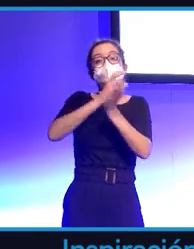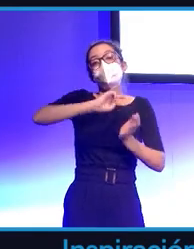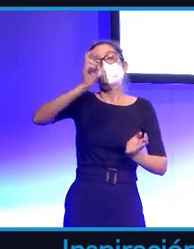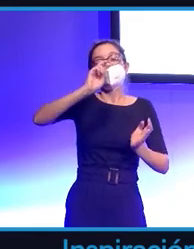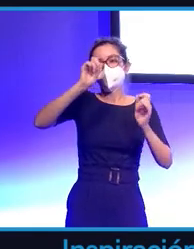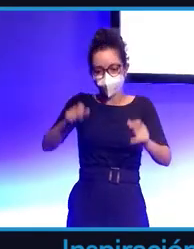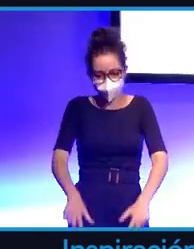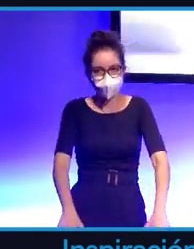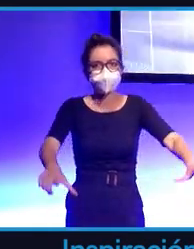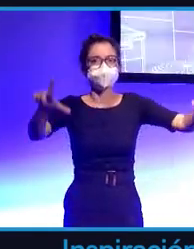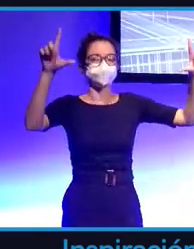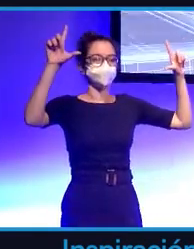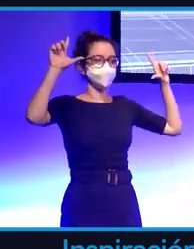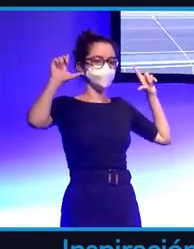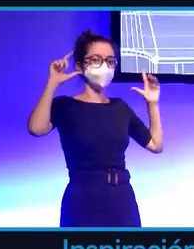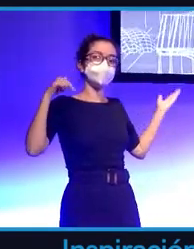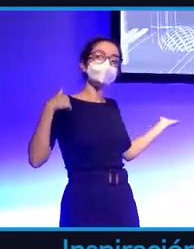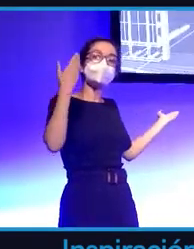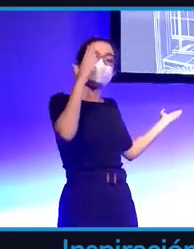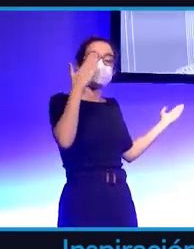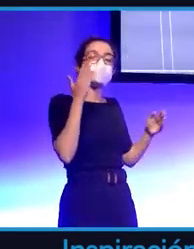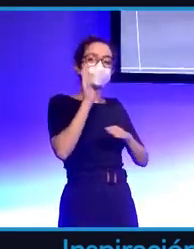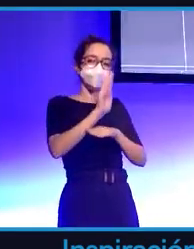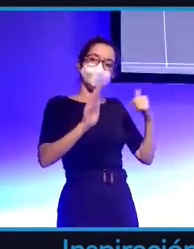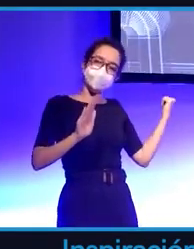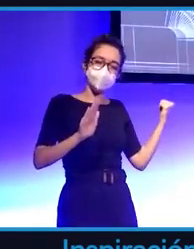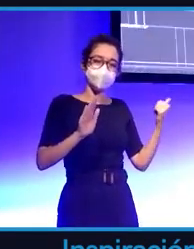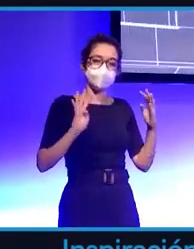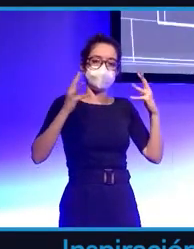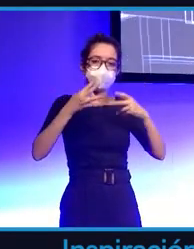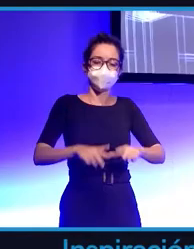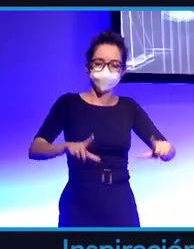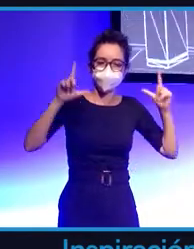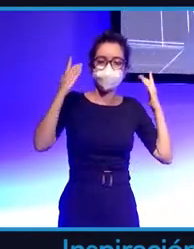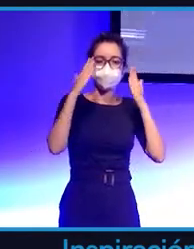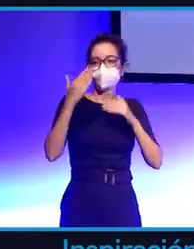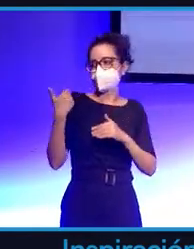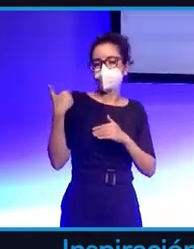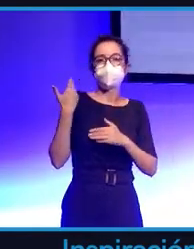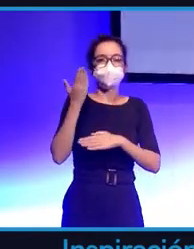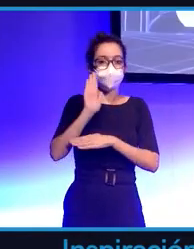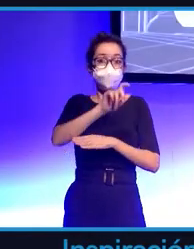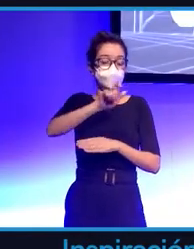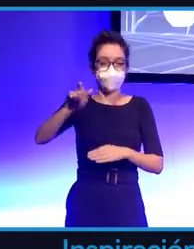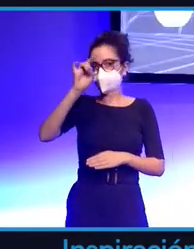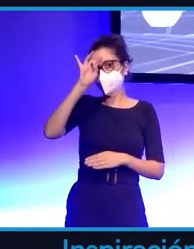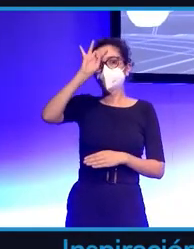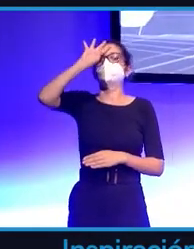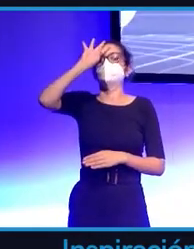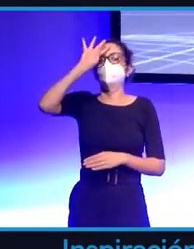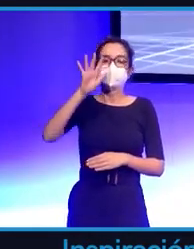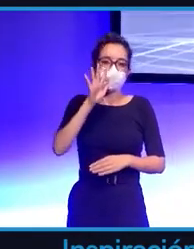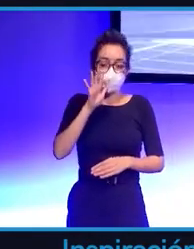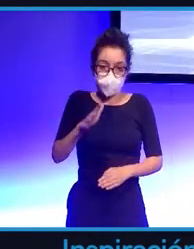gafas virtuales y esto es un poco lo que presentó Facebook. Aquí tenéis el metaverso de Facebook que se presentó el otro día. Ha descolocado todo el mundo porque nadie esperaba este